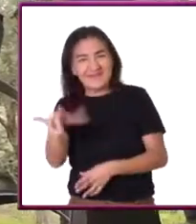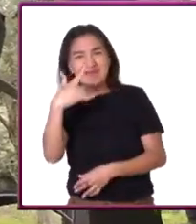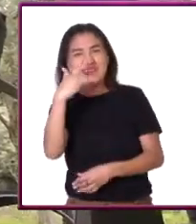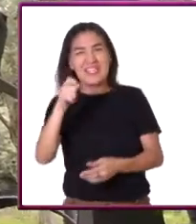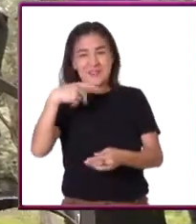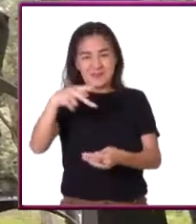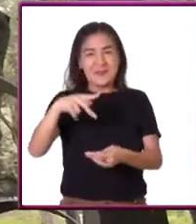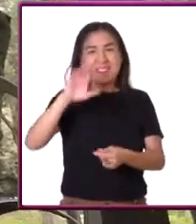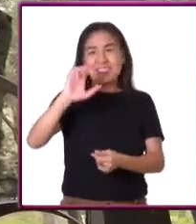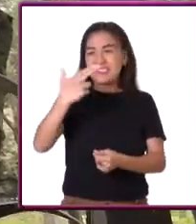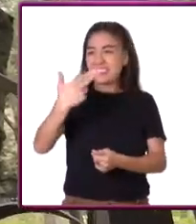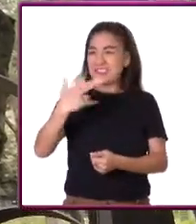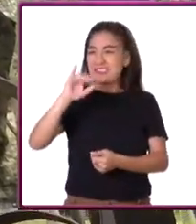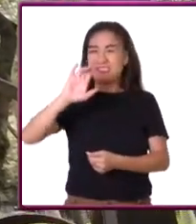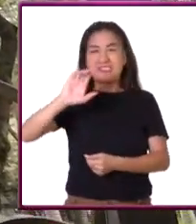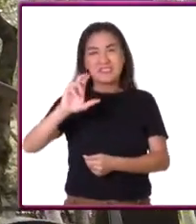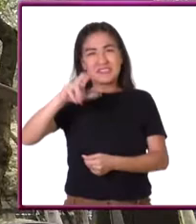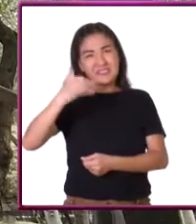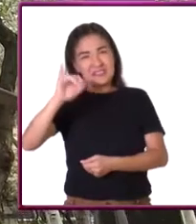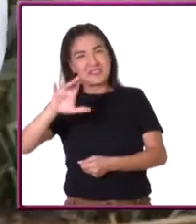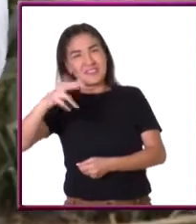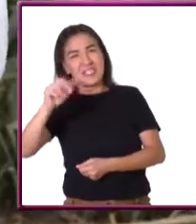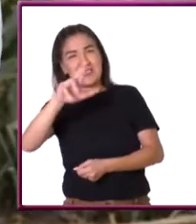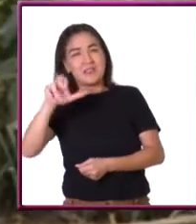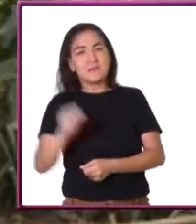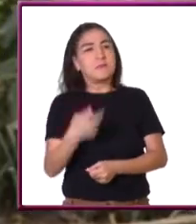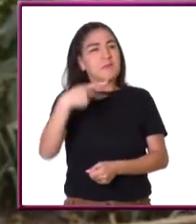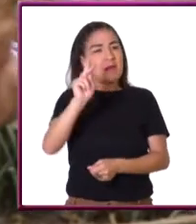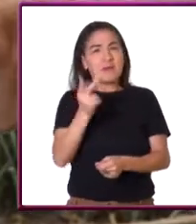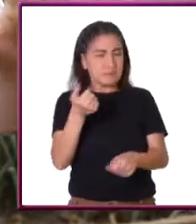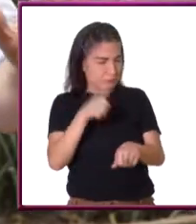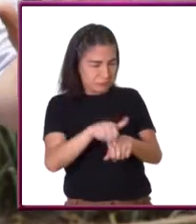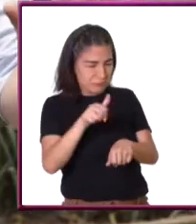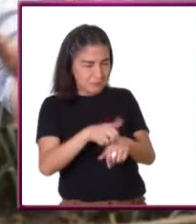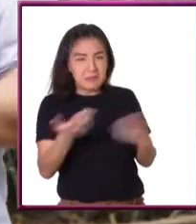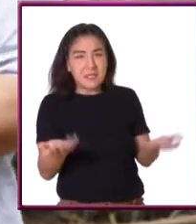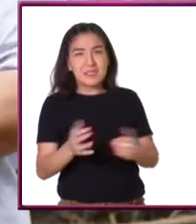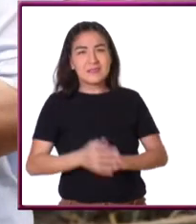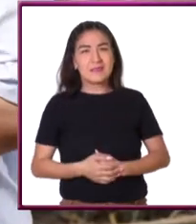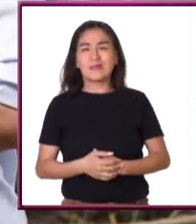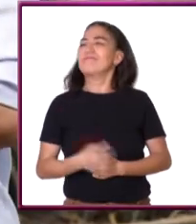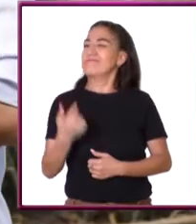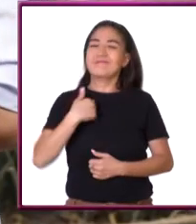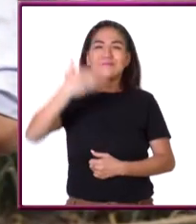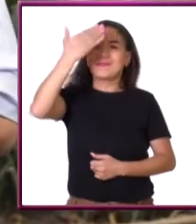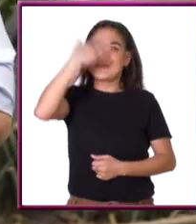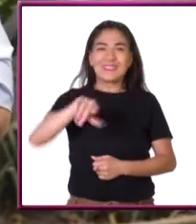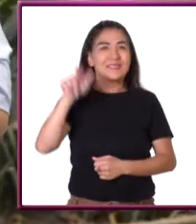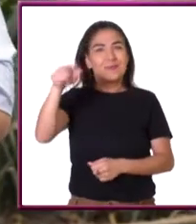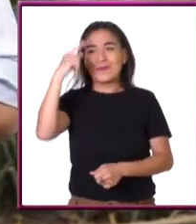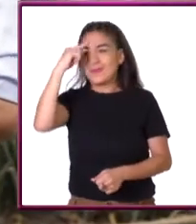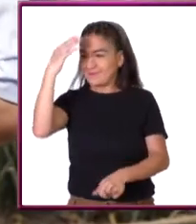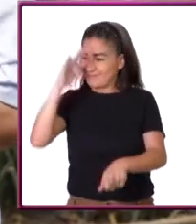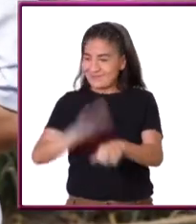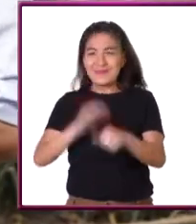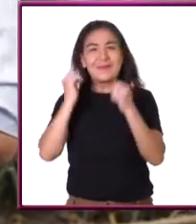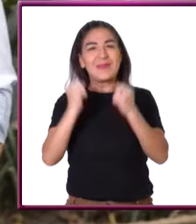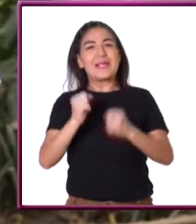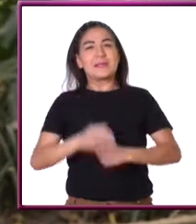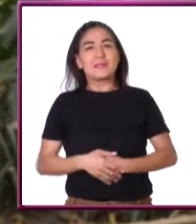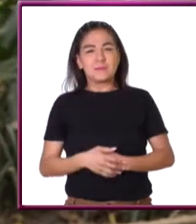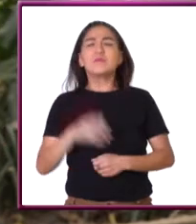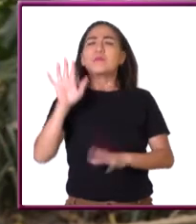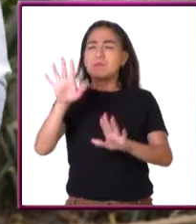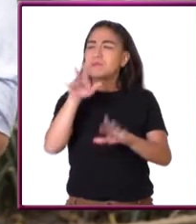insectos a las chicharras, ¿no? Me gustó mucho lo que aprendimos, pero no vi nada de números primos, ¿eh? Ya sabía que no se te iba a escapar ese